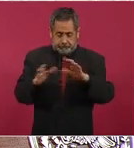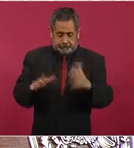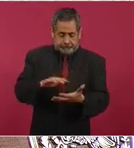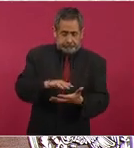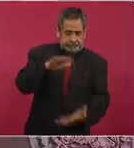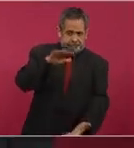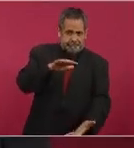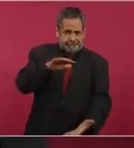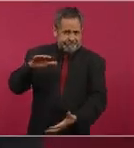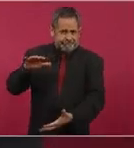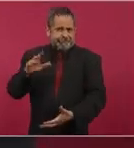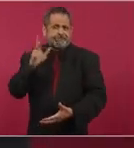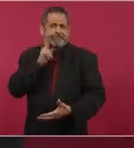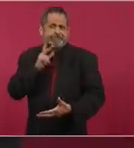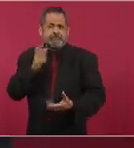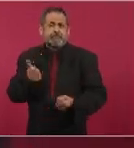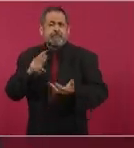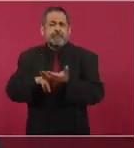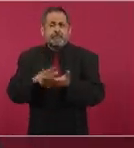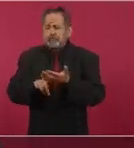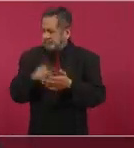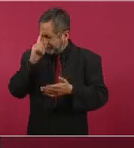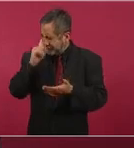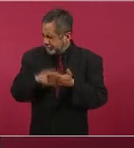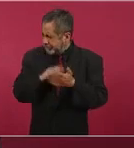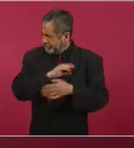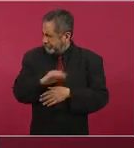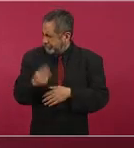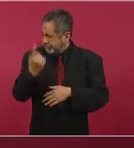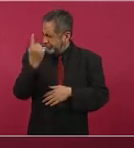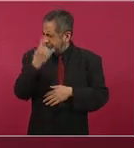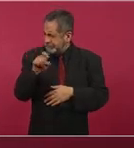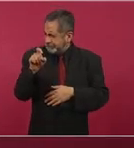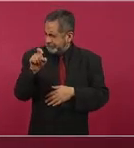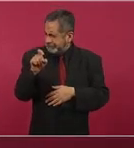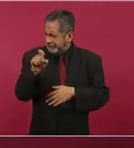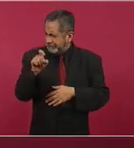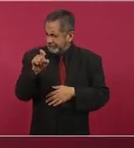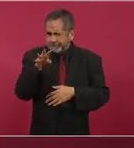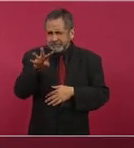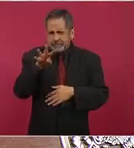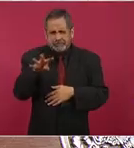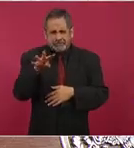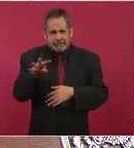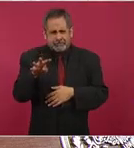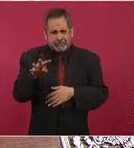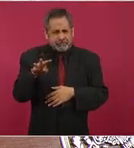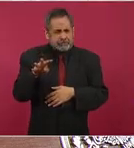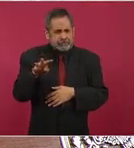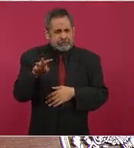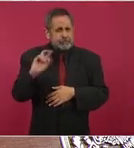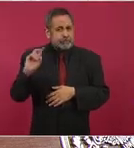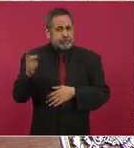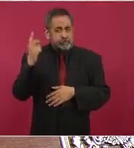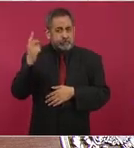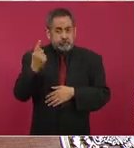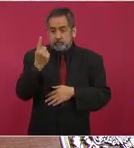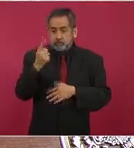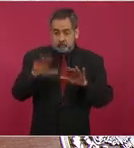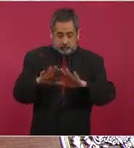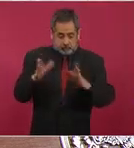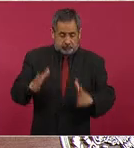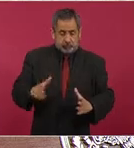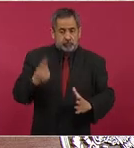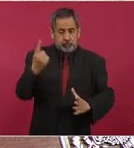estuvo creo que a 119 dólares el barril